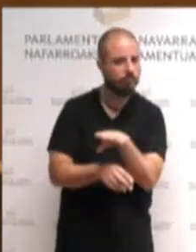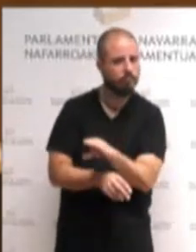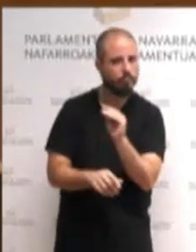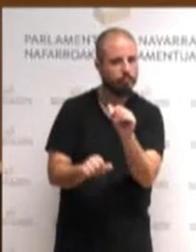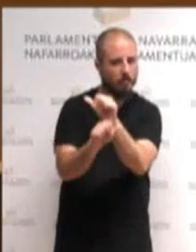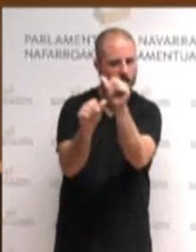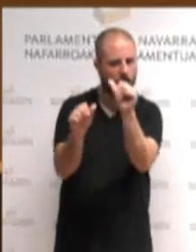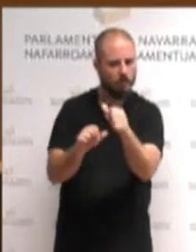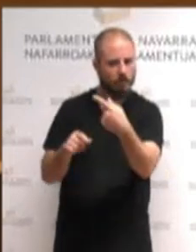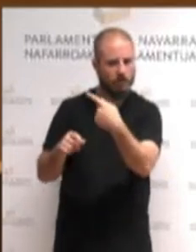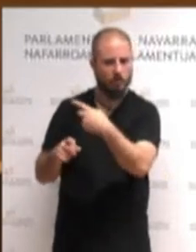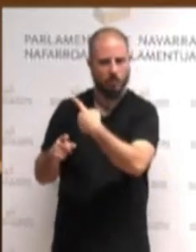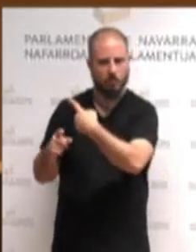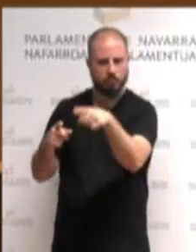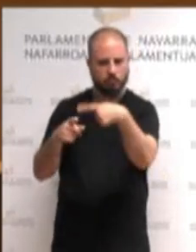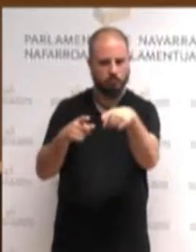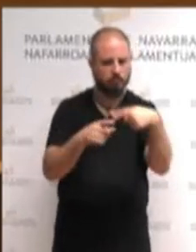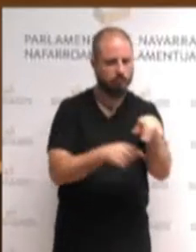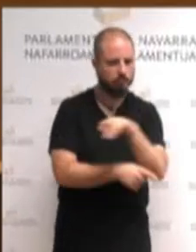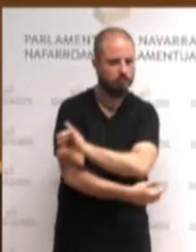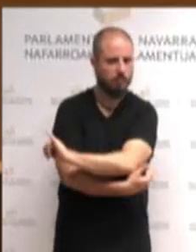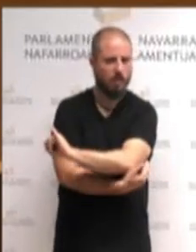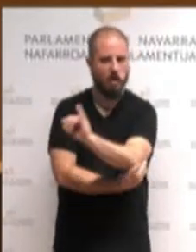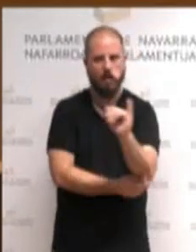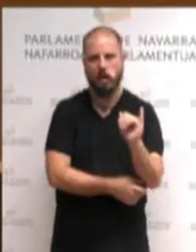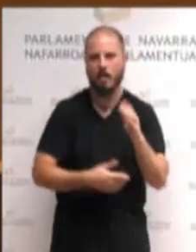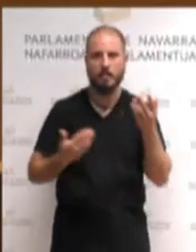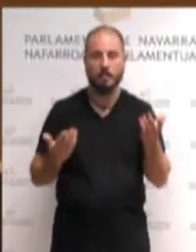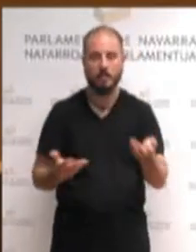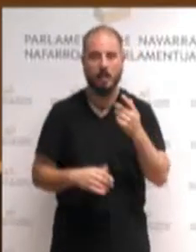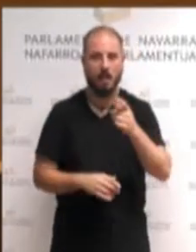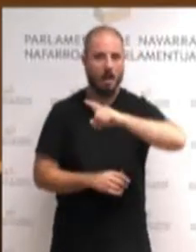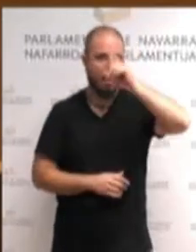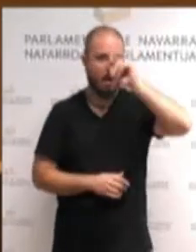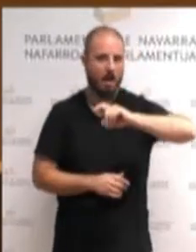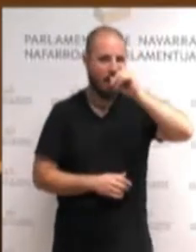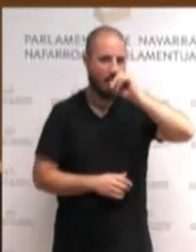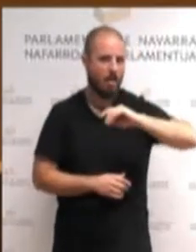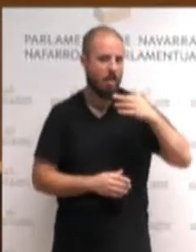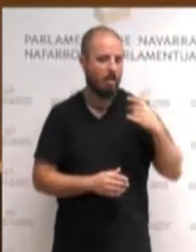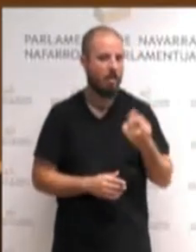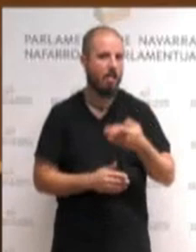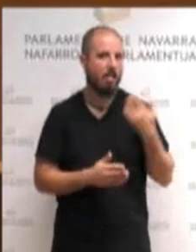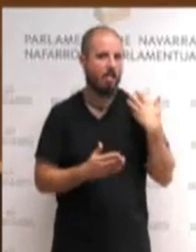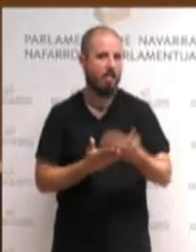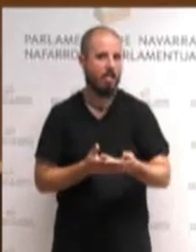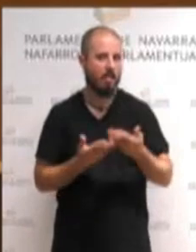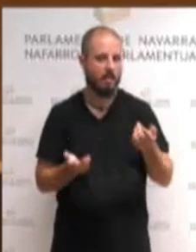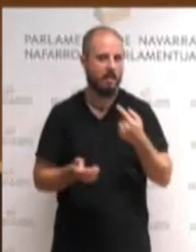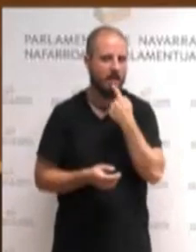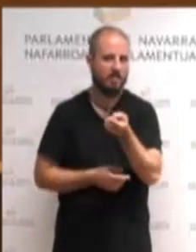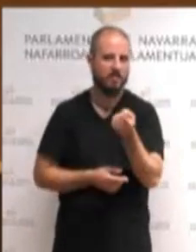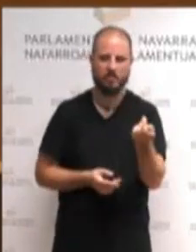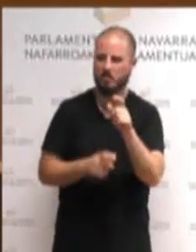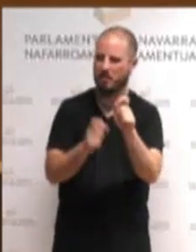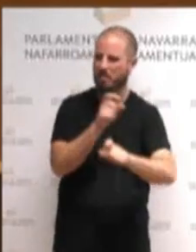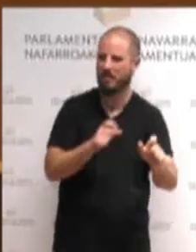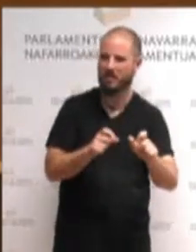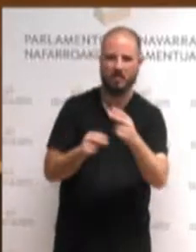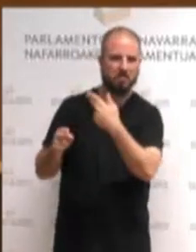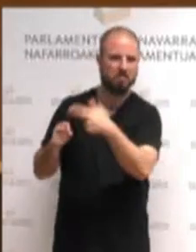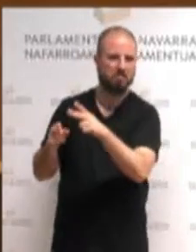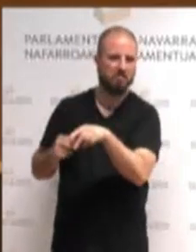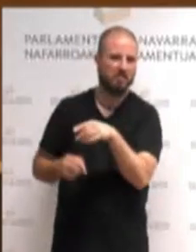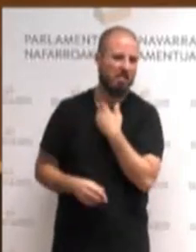desafexioaz asko, itsegiten da azken urteetan, eta azken asteauetan ikusi ditugun,